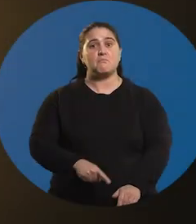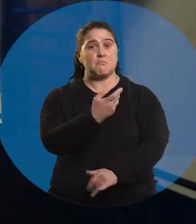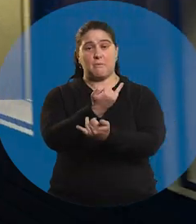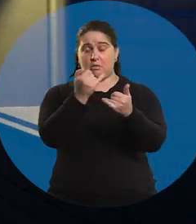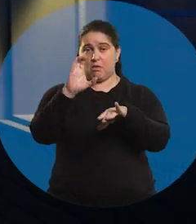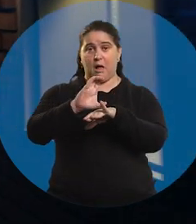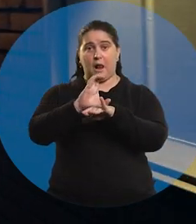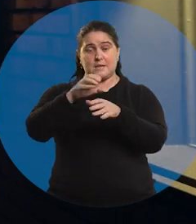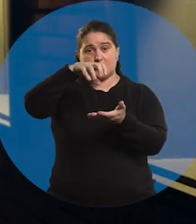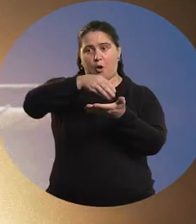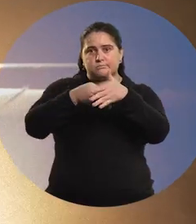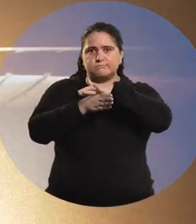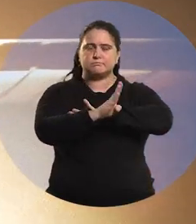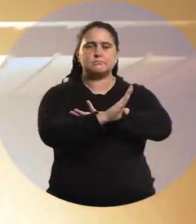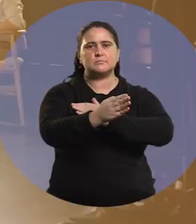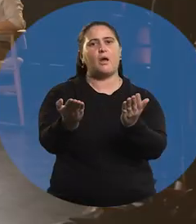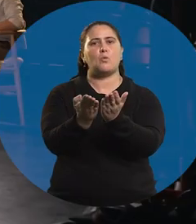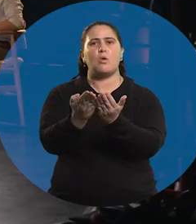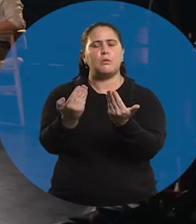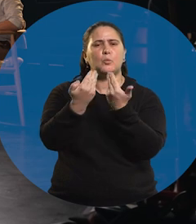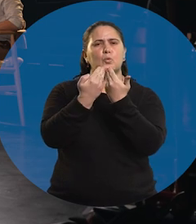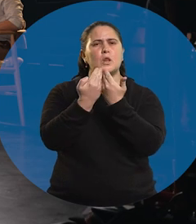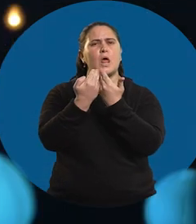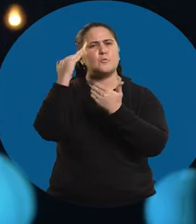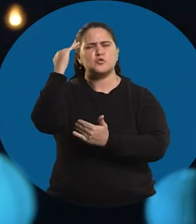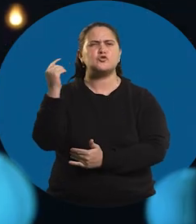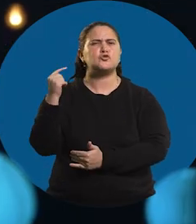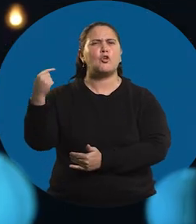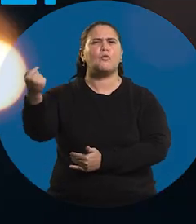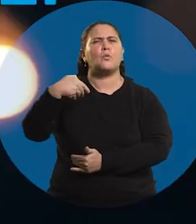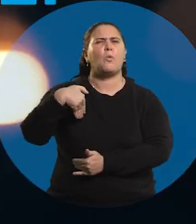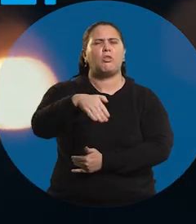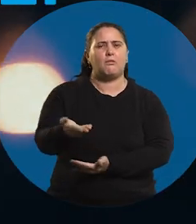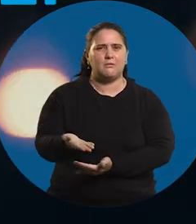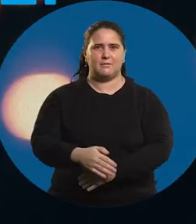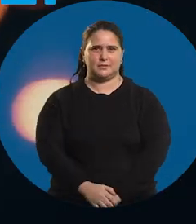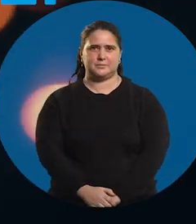Yo entro el primer día de clase y los chiquilines me dicen, ¿cuándo viene el profesor?